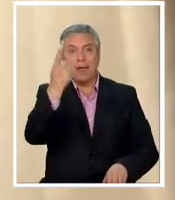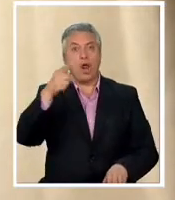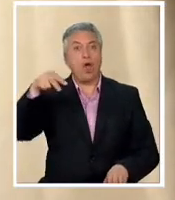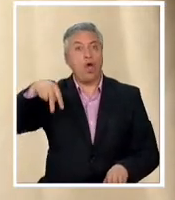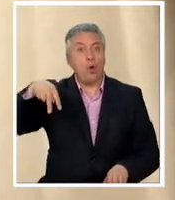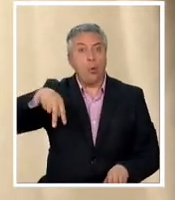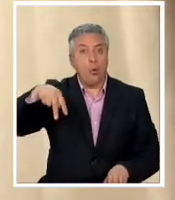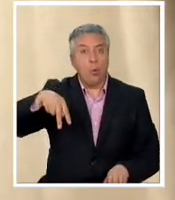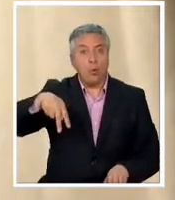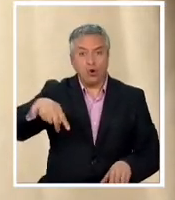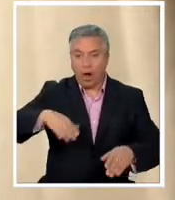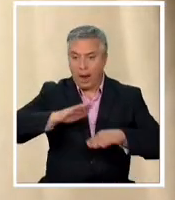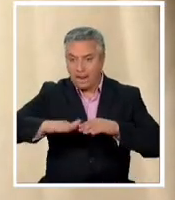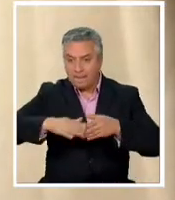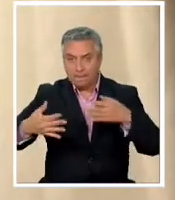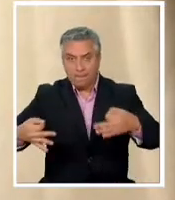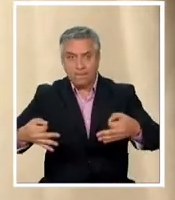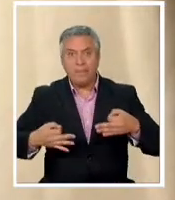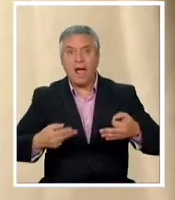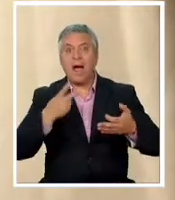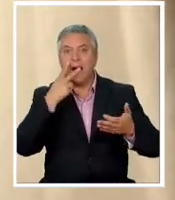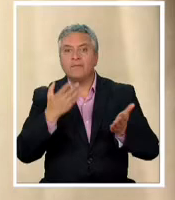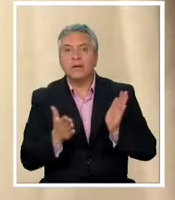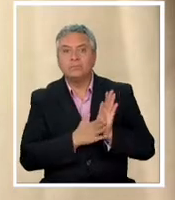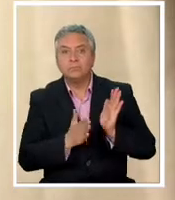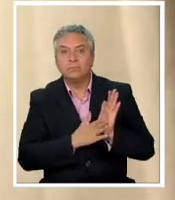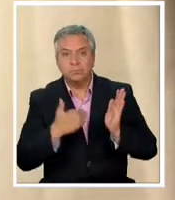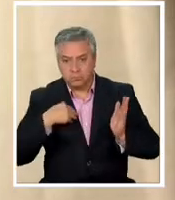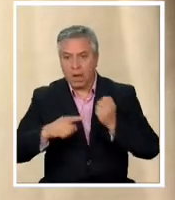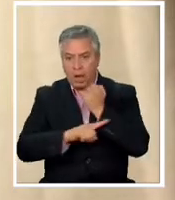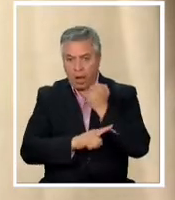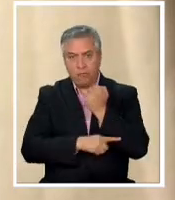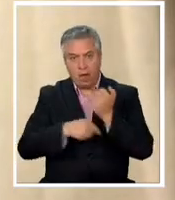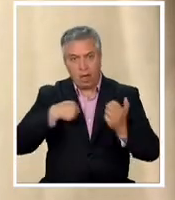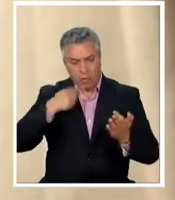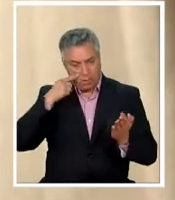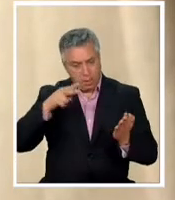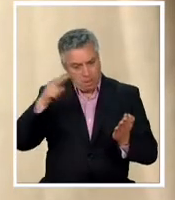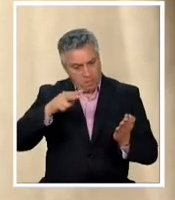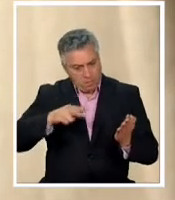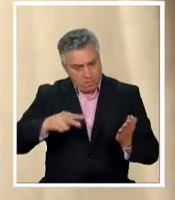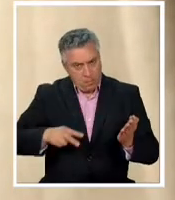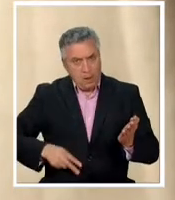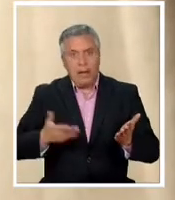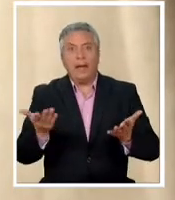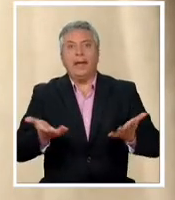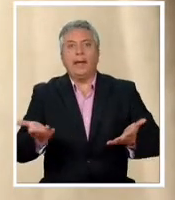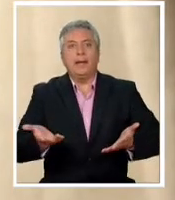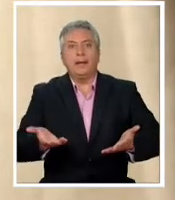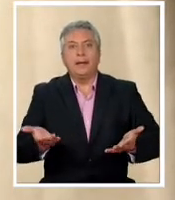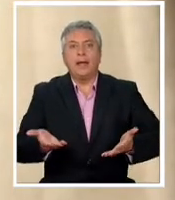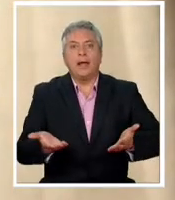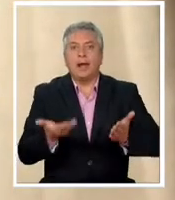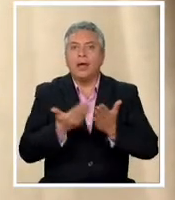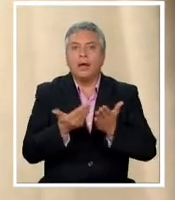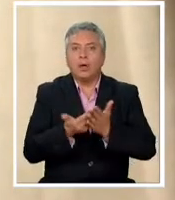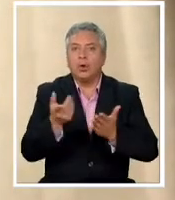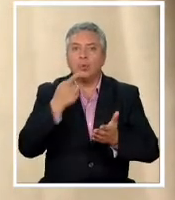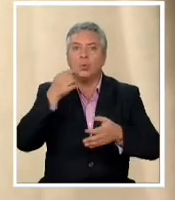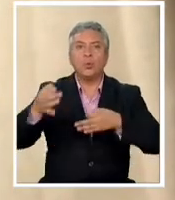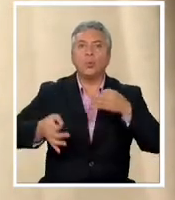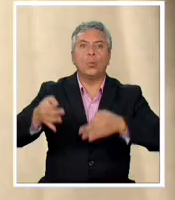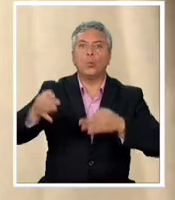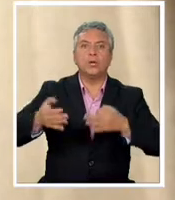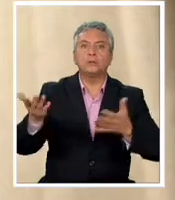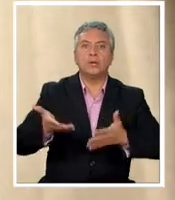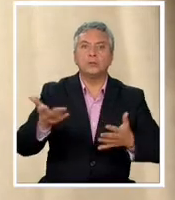nos van a dar los papeles los argumentos vamos a leerlos con mi abogado a ver qué argumentos utilizó el juez